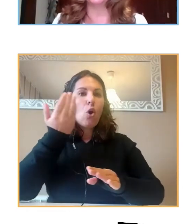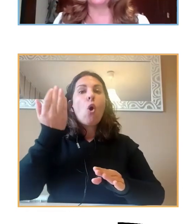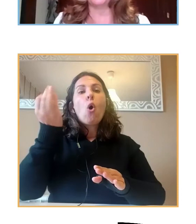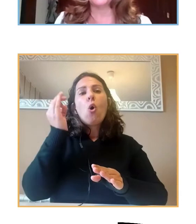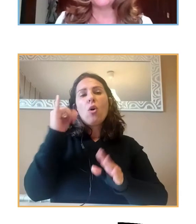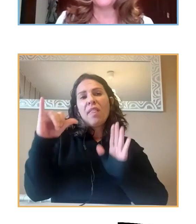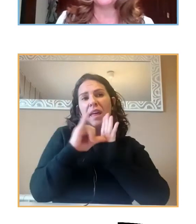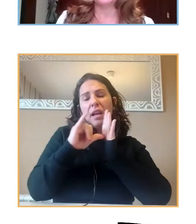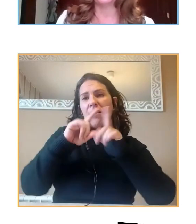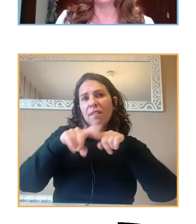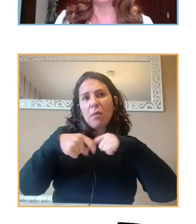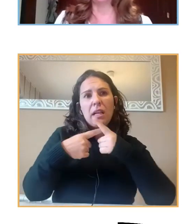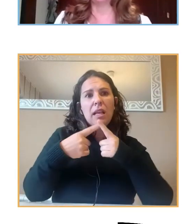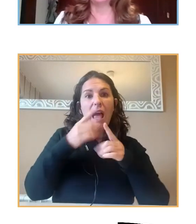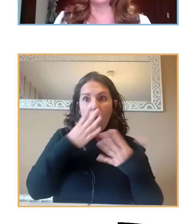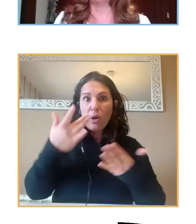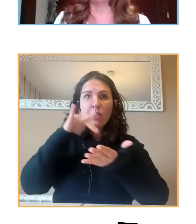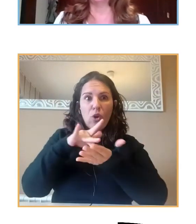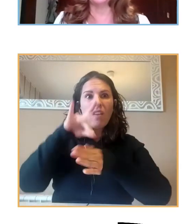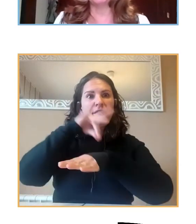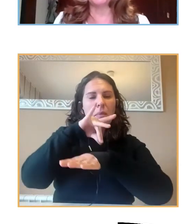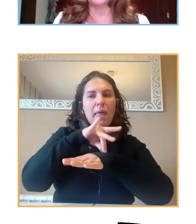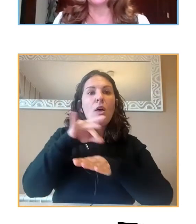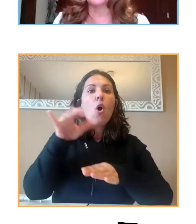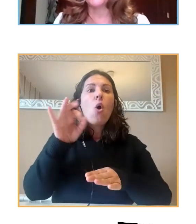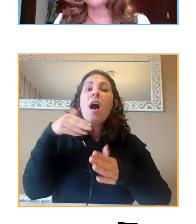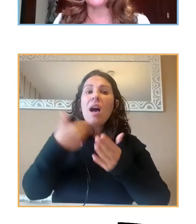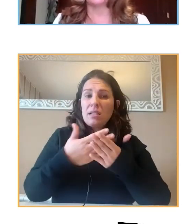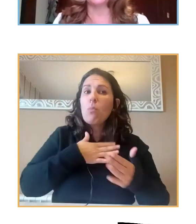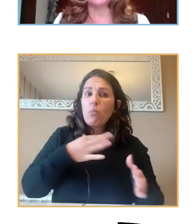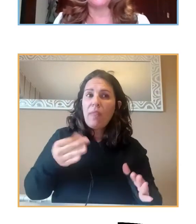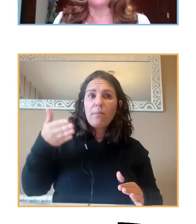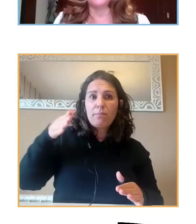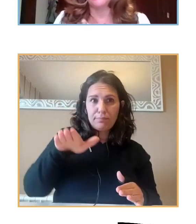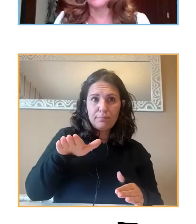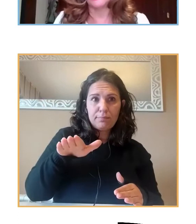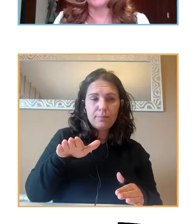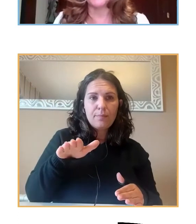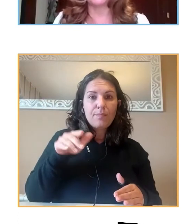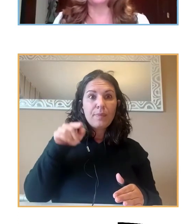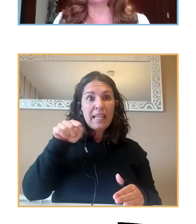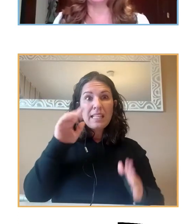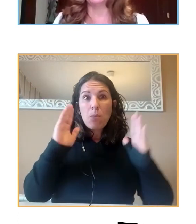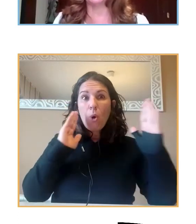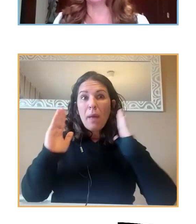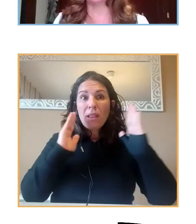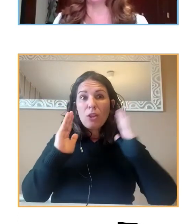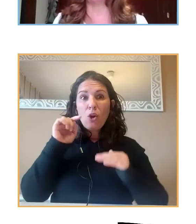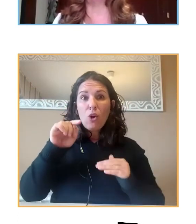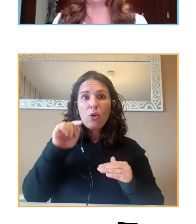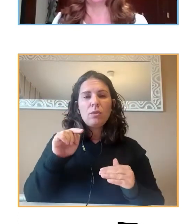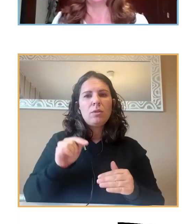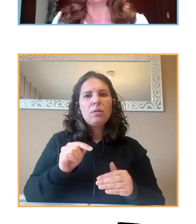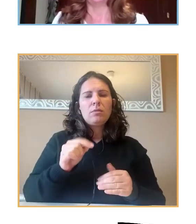o incluso ha fallecido. Estos son casos donde la resiliencia es la piedra de toque fundamental del